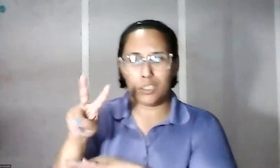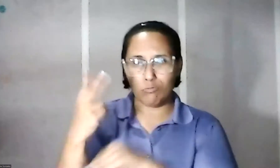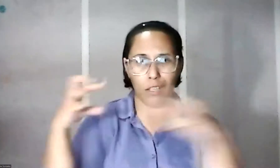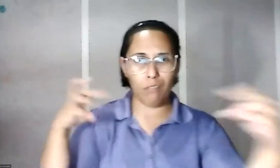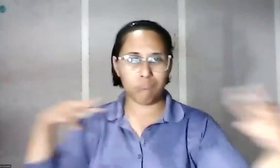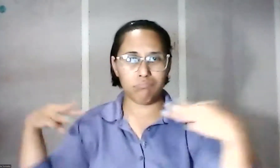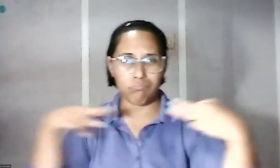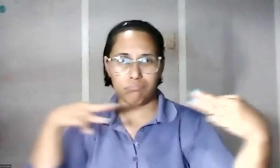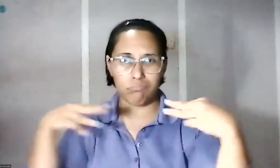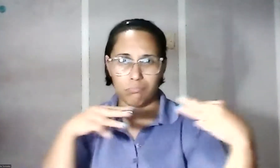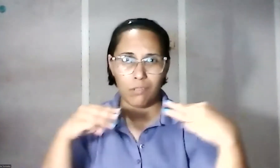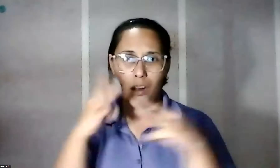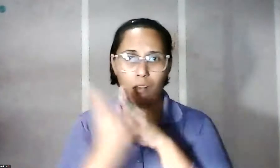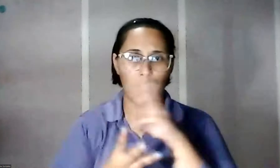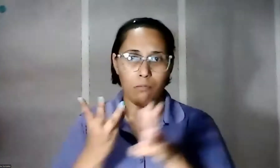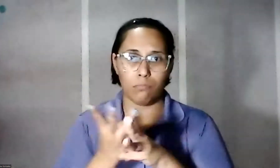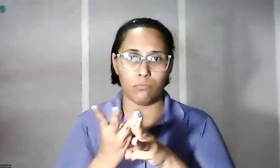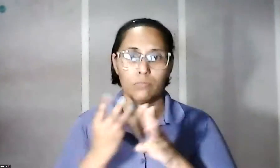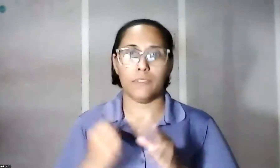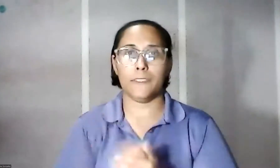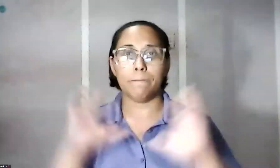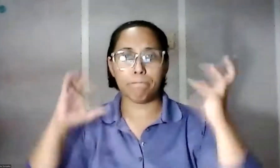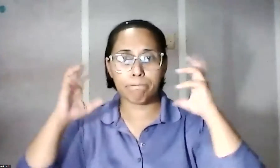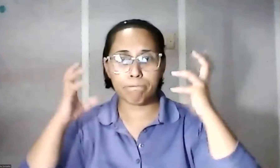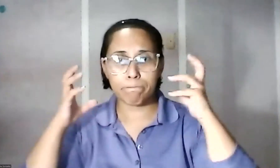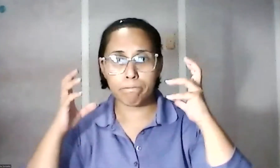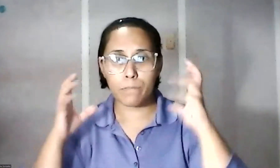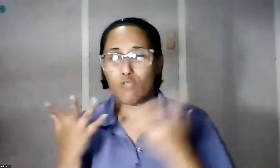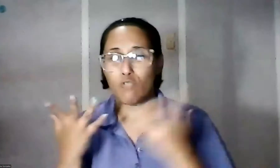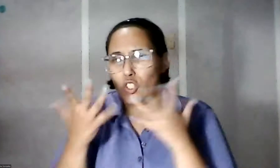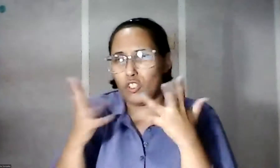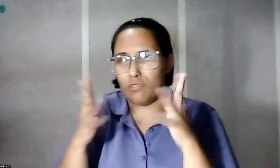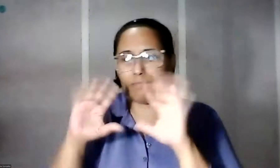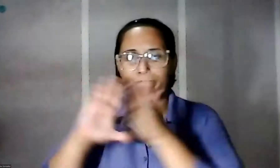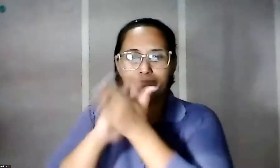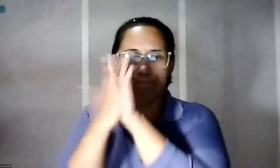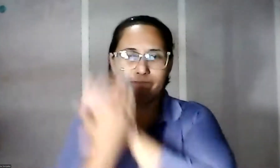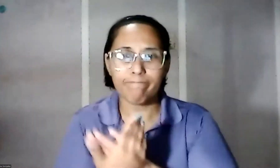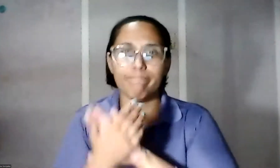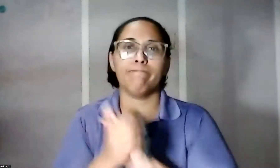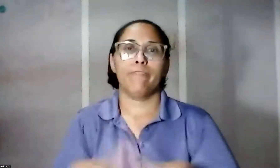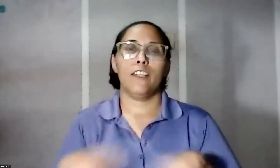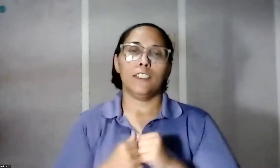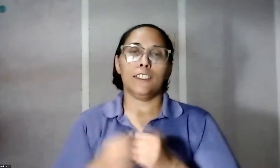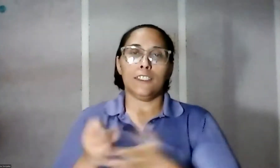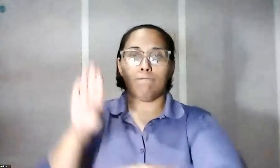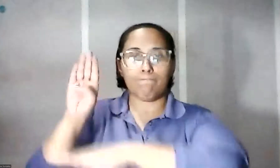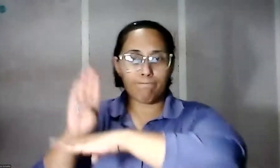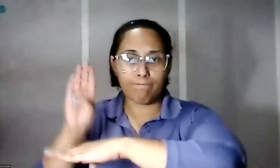y al hecho de que la radio convencional ya se había convertido en un negocio muy lucrativo.